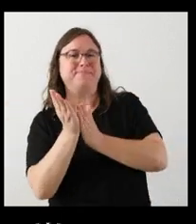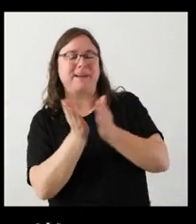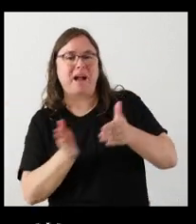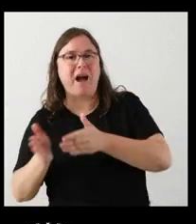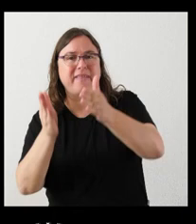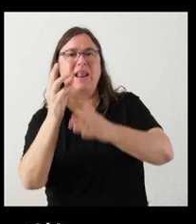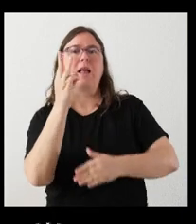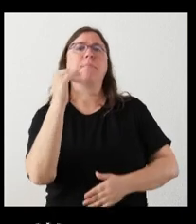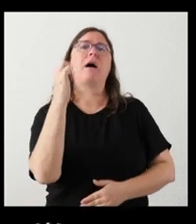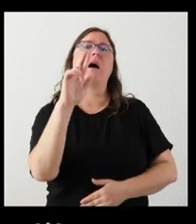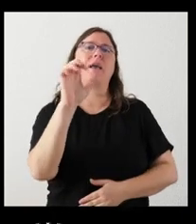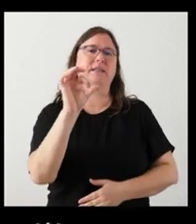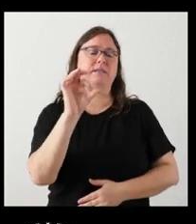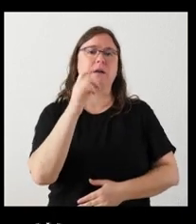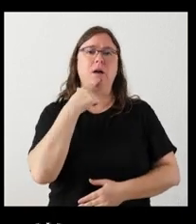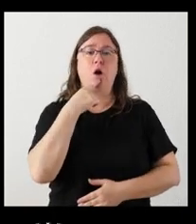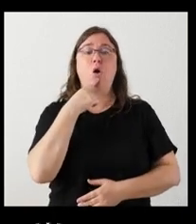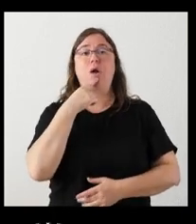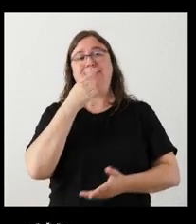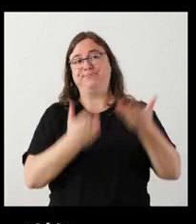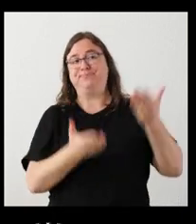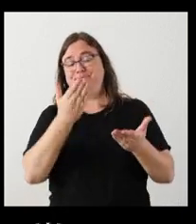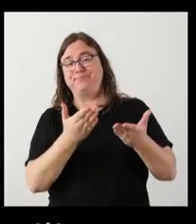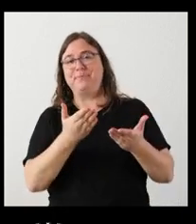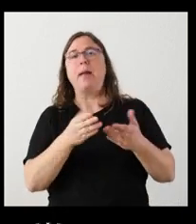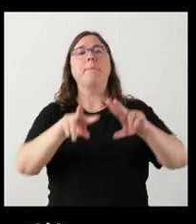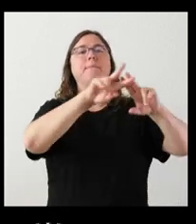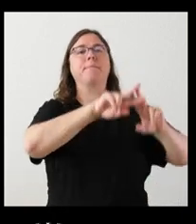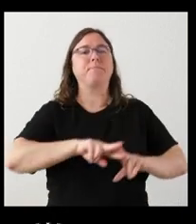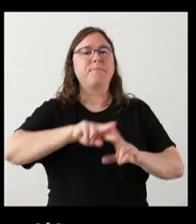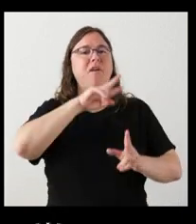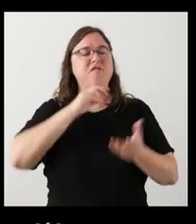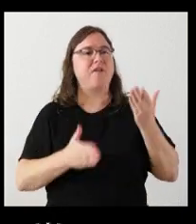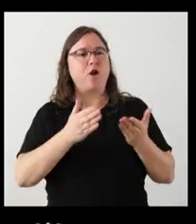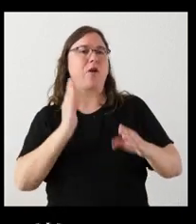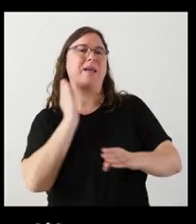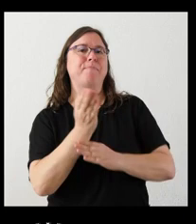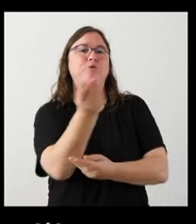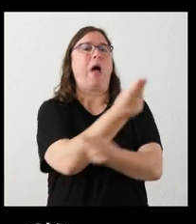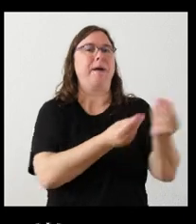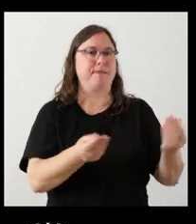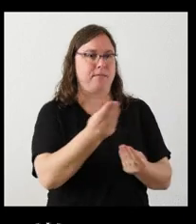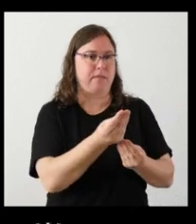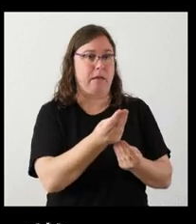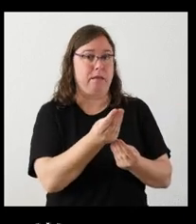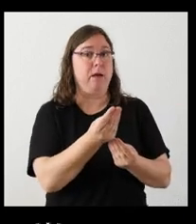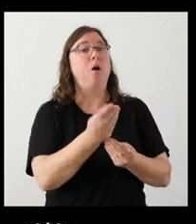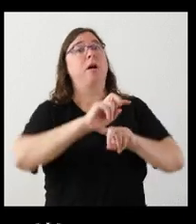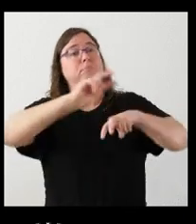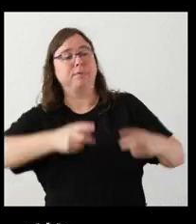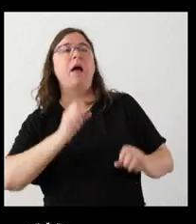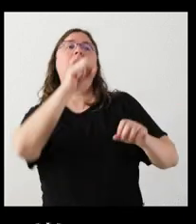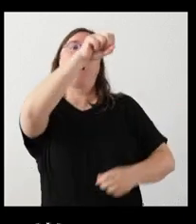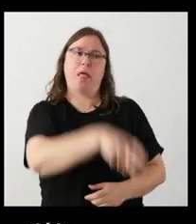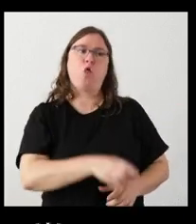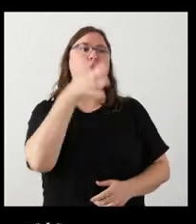semana, una modificación de la evaluación de impacto ambiental que, en principio, da la razón a los pueblos y a la provincia de León que